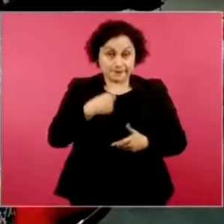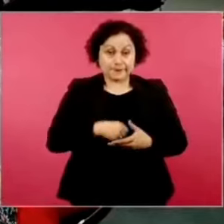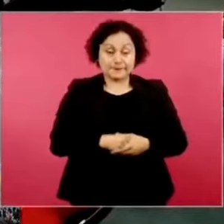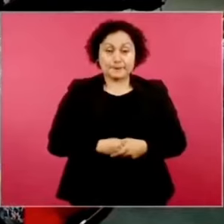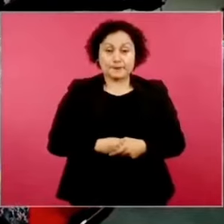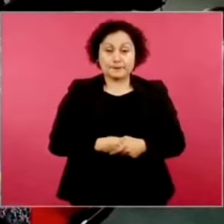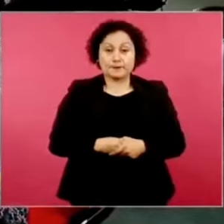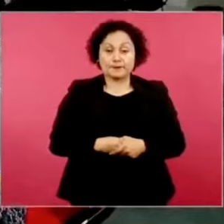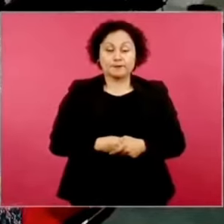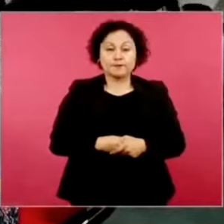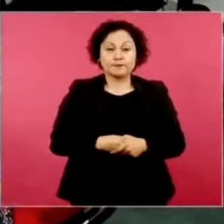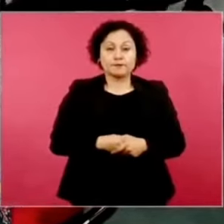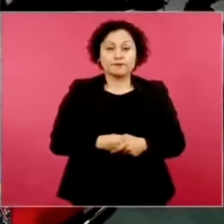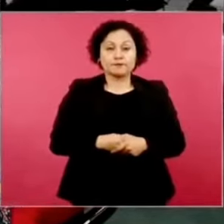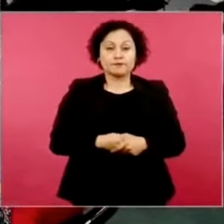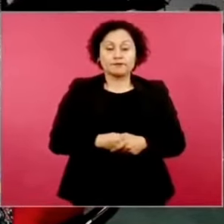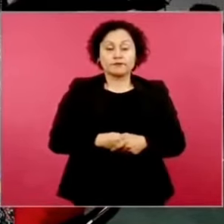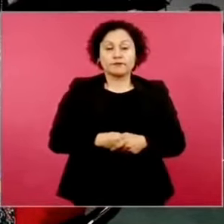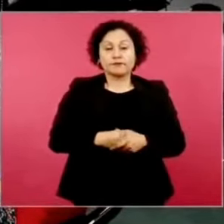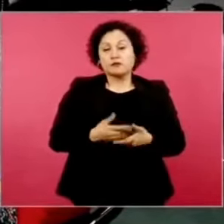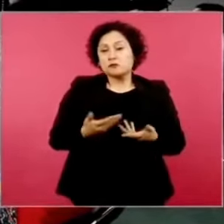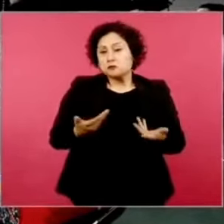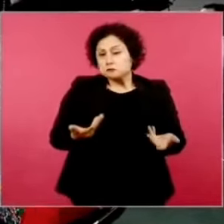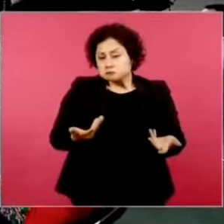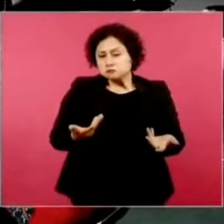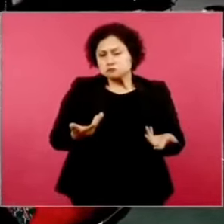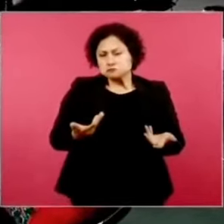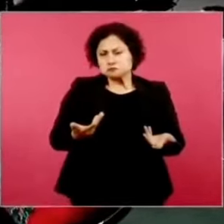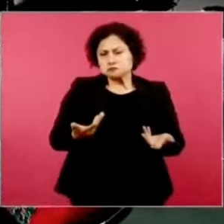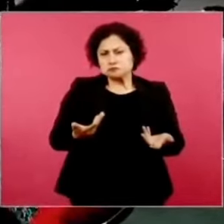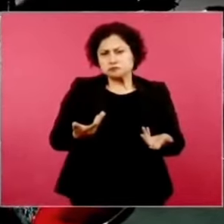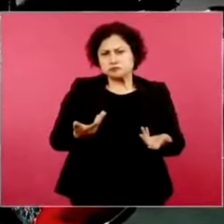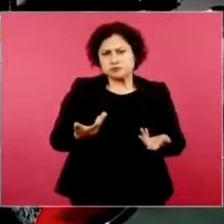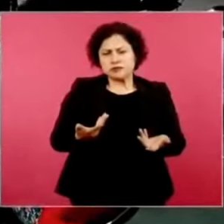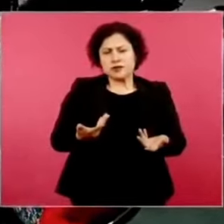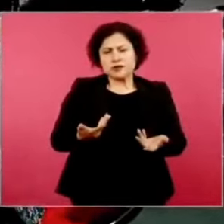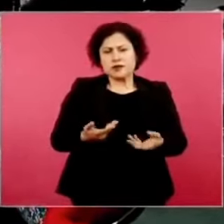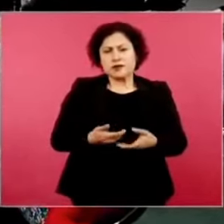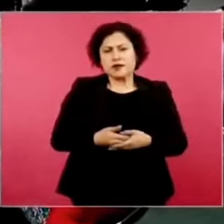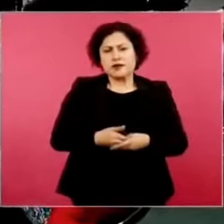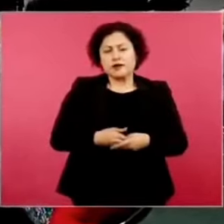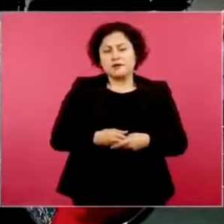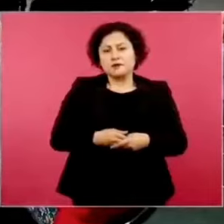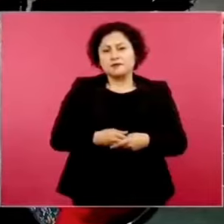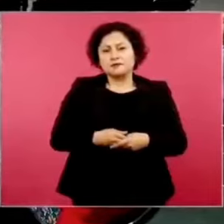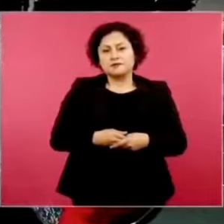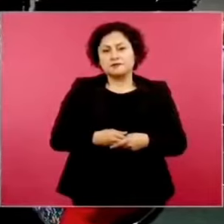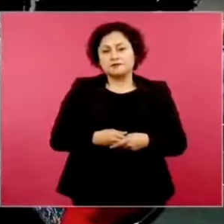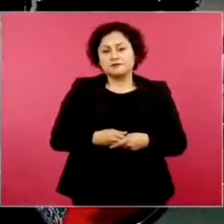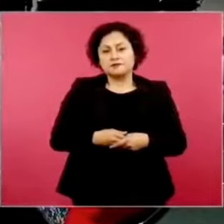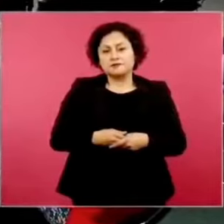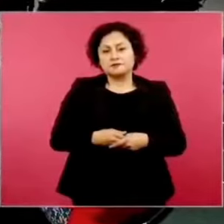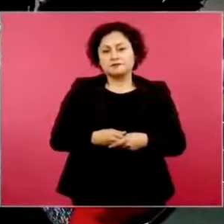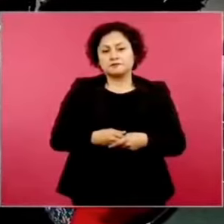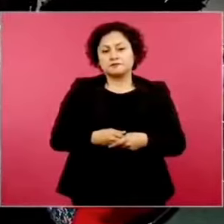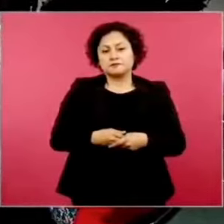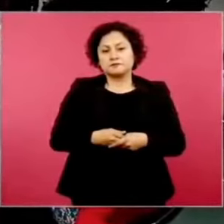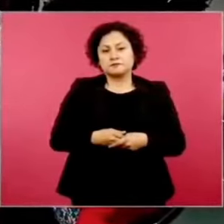unos por lo general antes, ya en septiembre yo ya